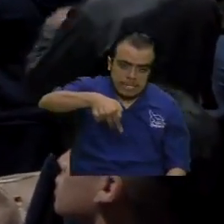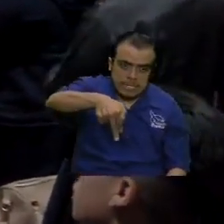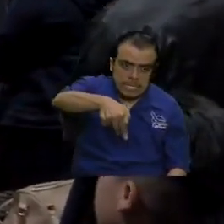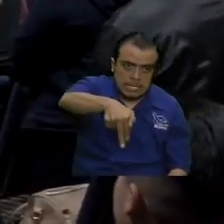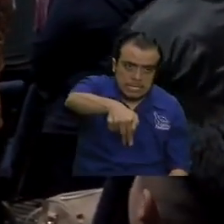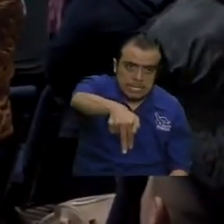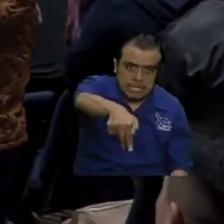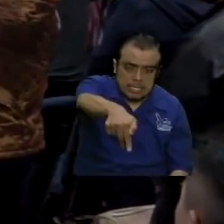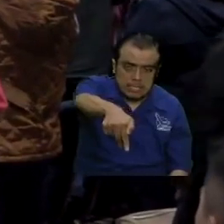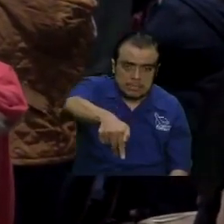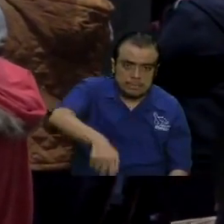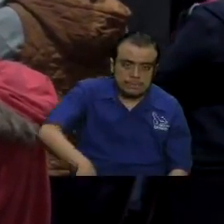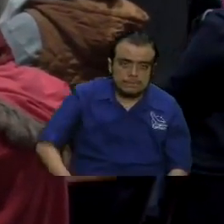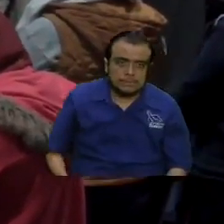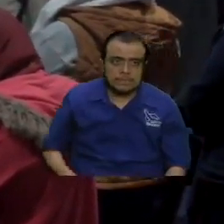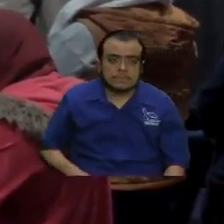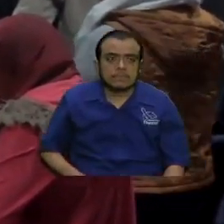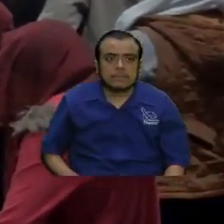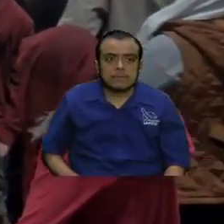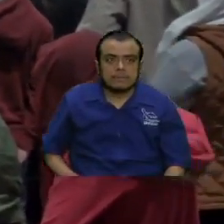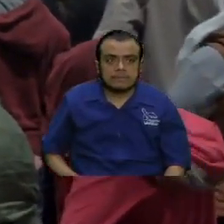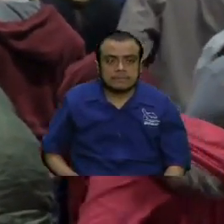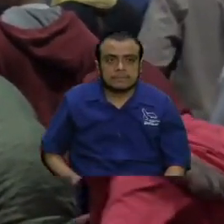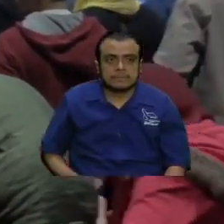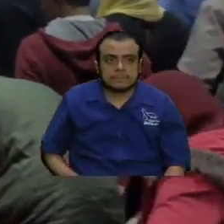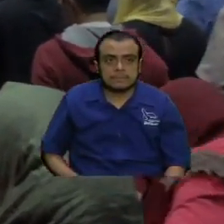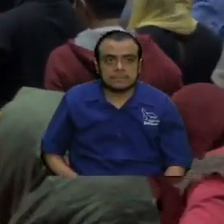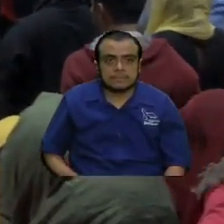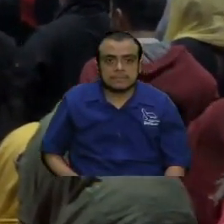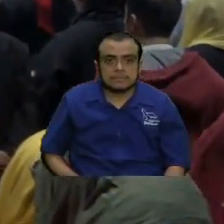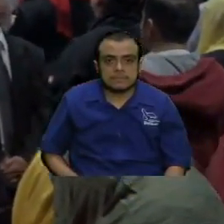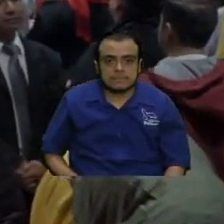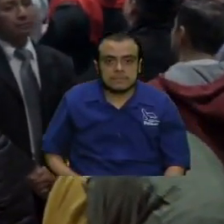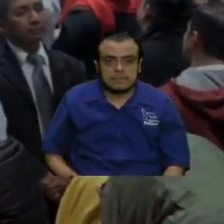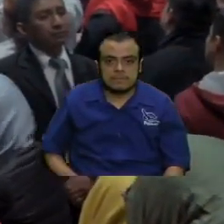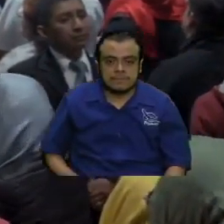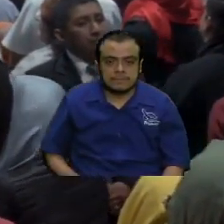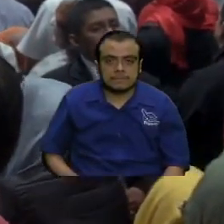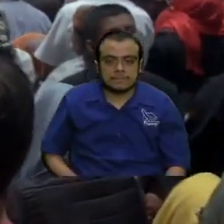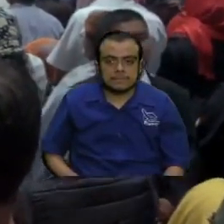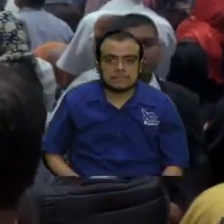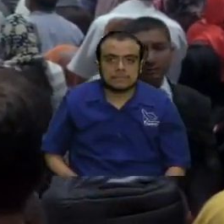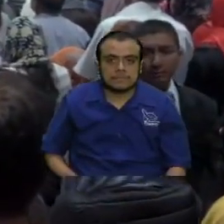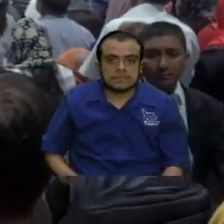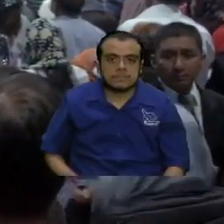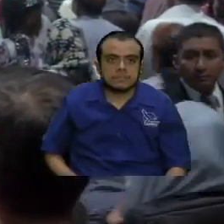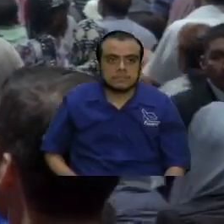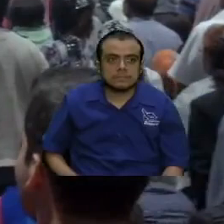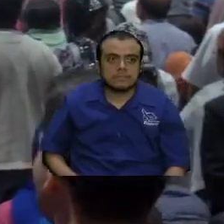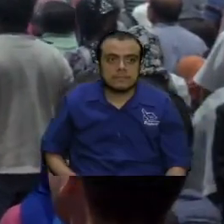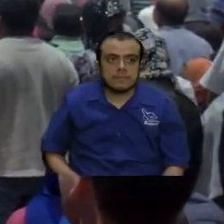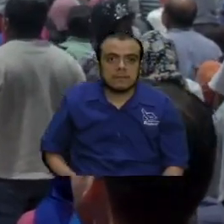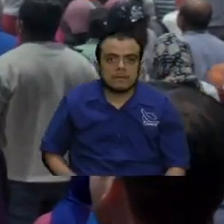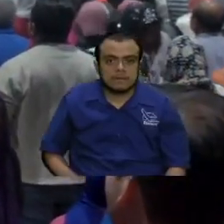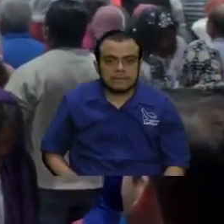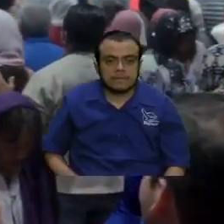vamos a orar ese himno es precioso como me recuerda la ida a Israel